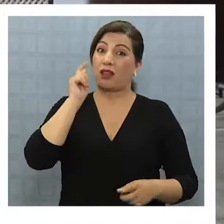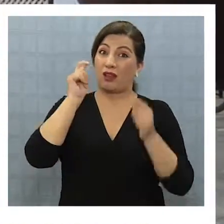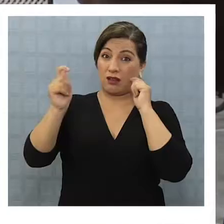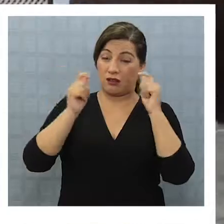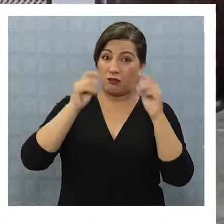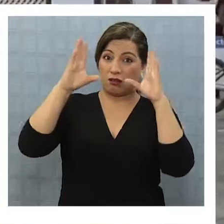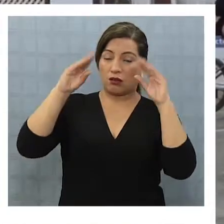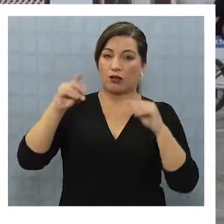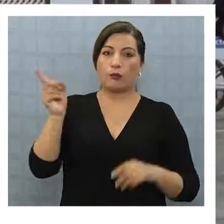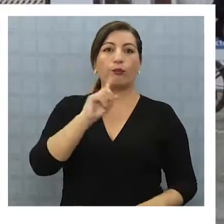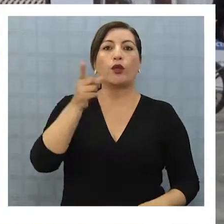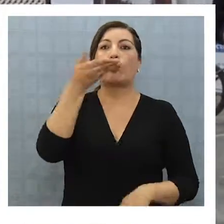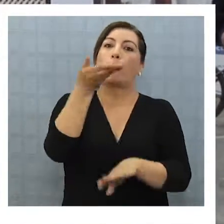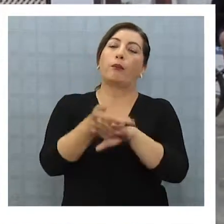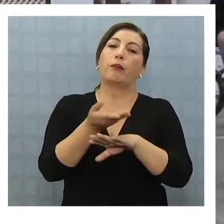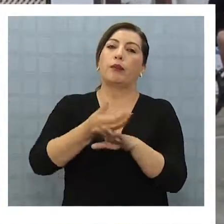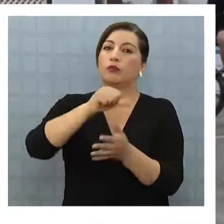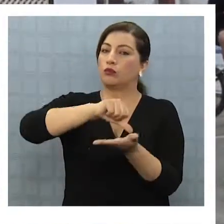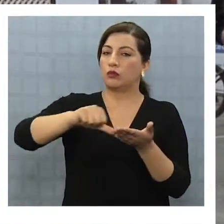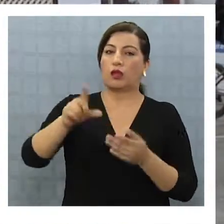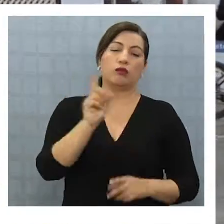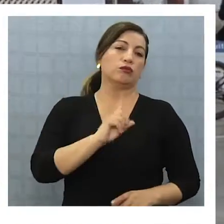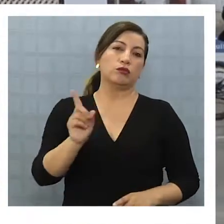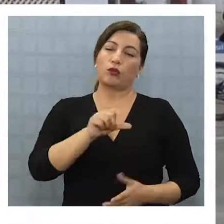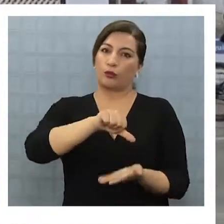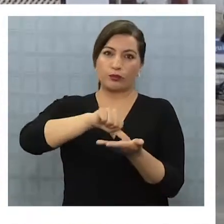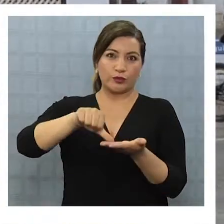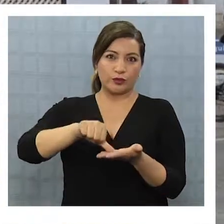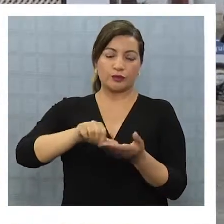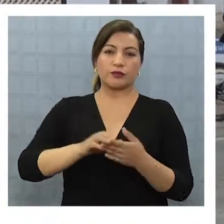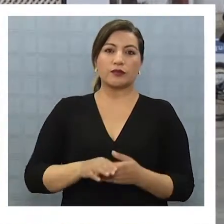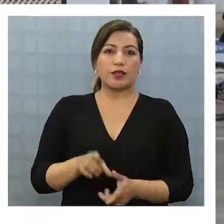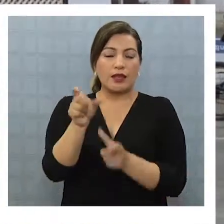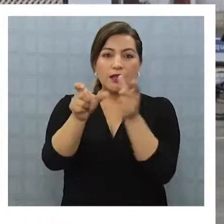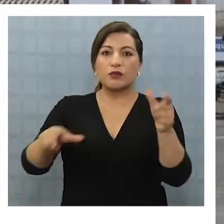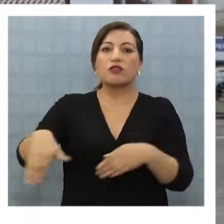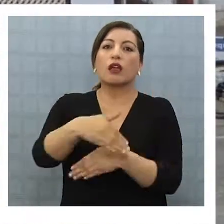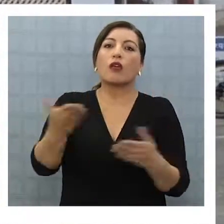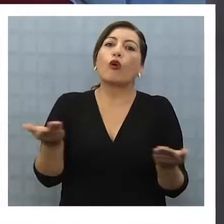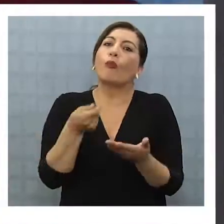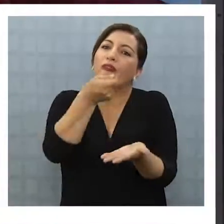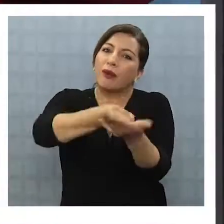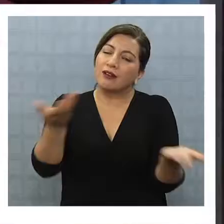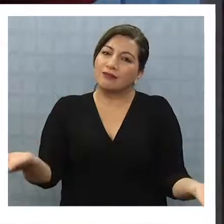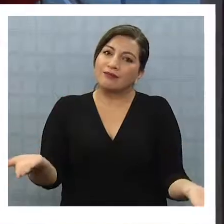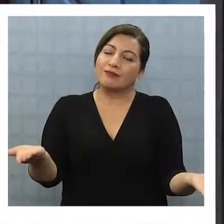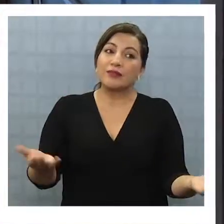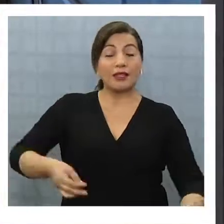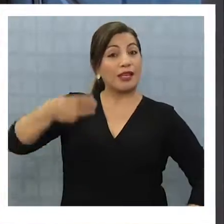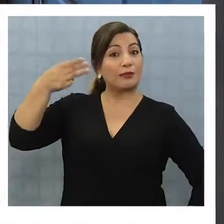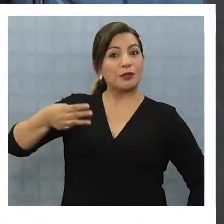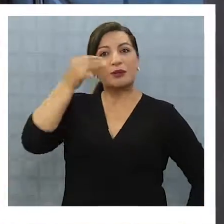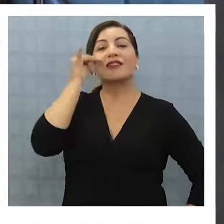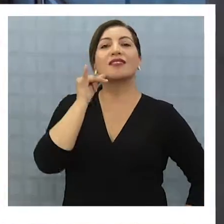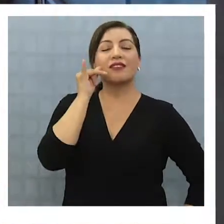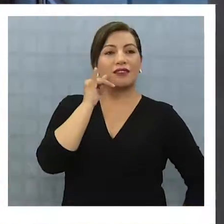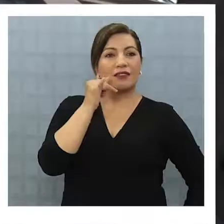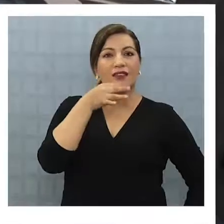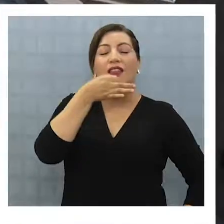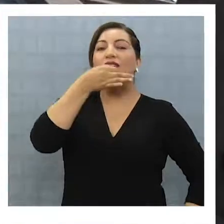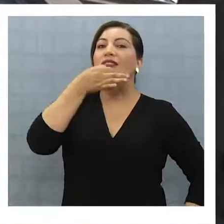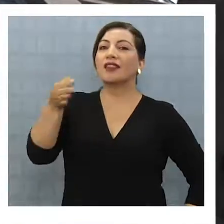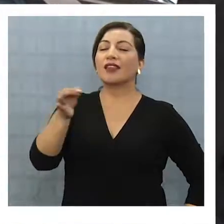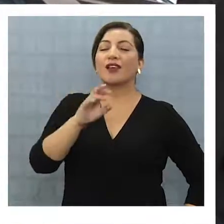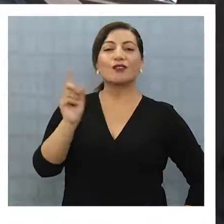noche. ¿Pero no cobrarle multa? No, por supuesto que no cobrarle multa porque si hay gente de calle, ¿cómo va a pagarla? Desde la municipalidad de Iquique en tanto